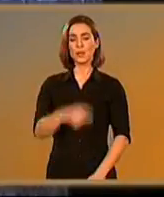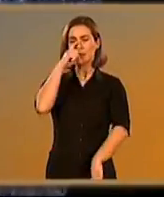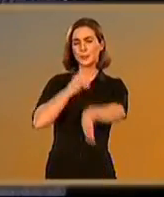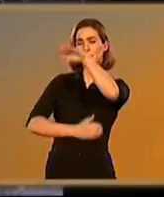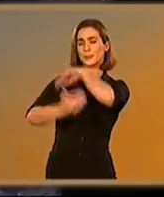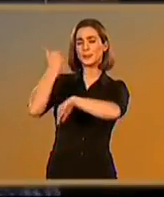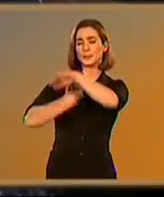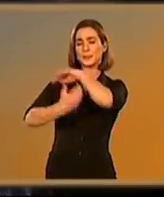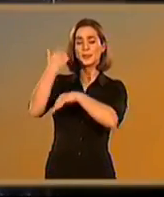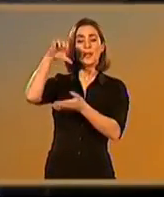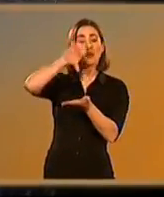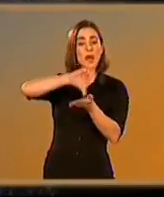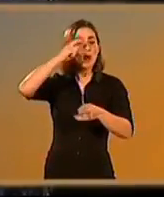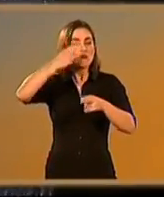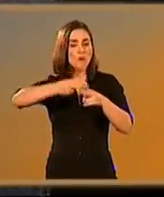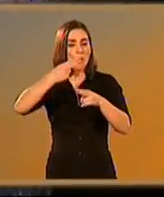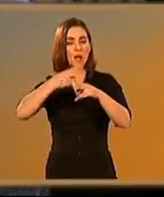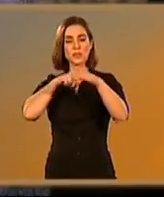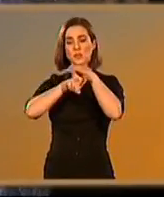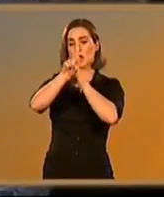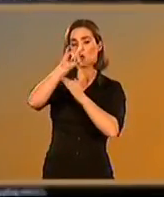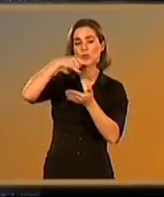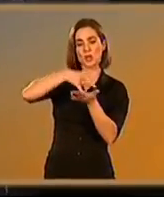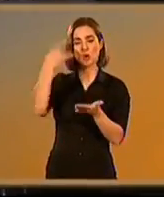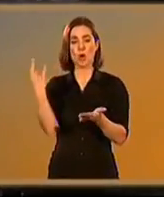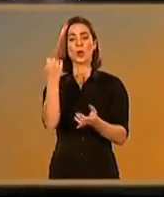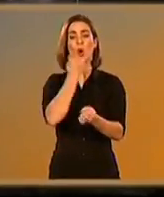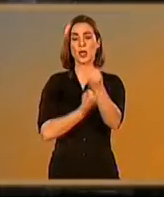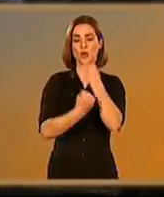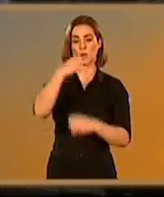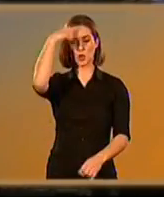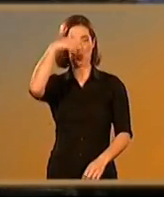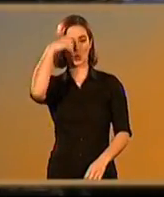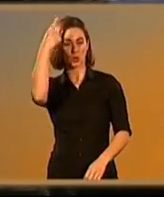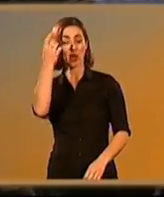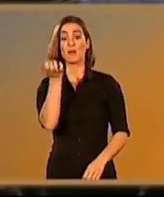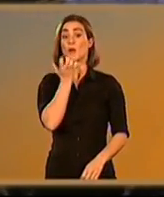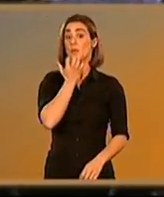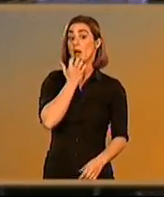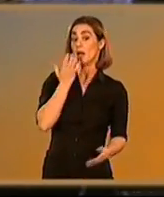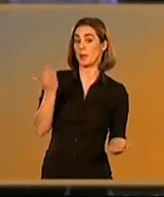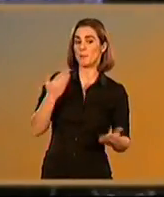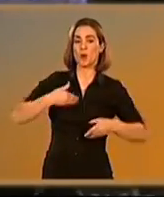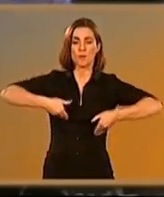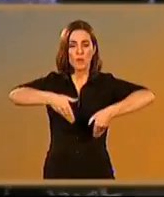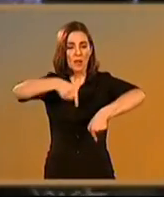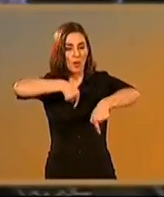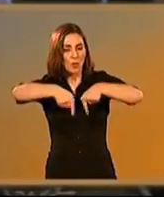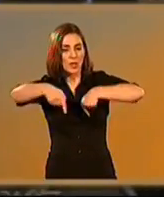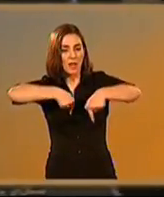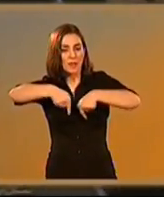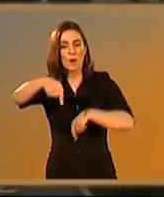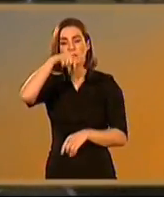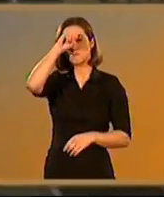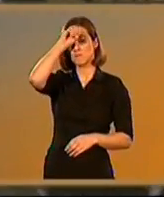Roma, unificadora política del Mediterráneo, impulsó un desarrollo tecnológico, económico y cultural desconocido hasta